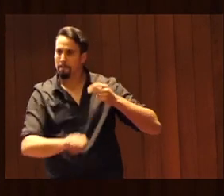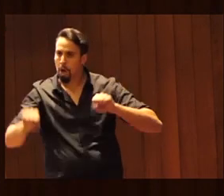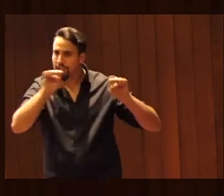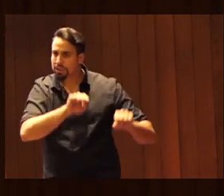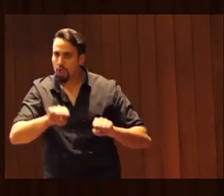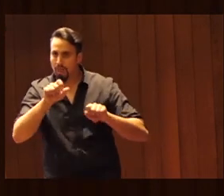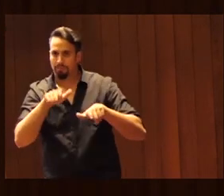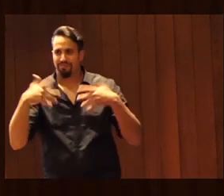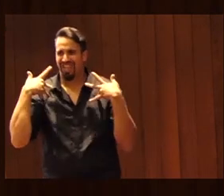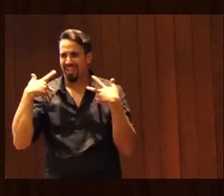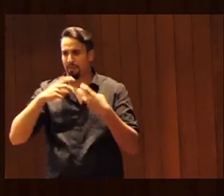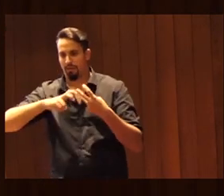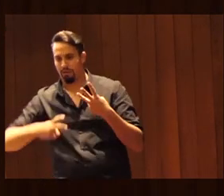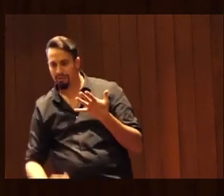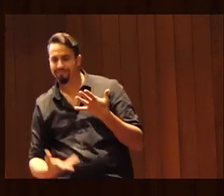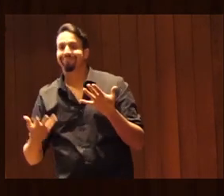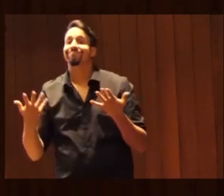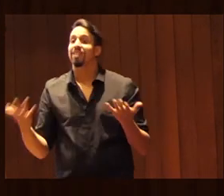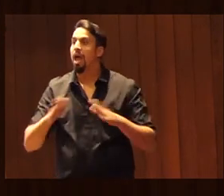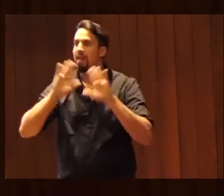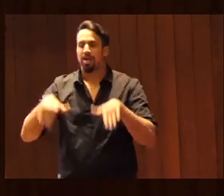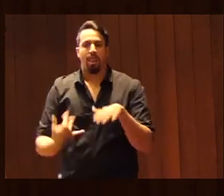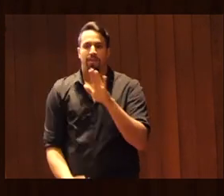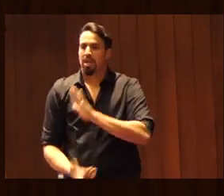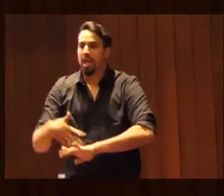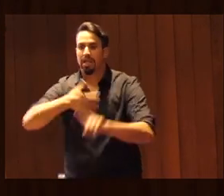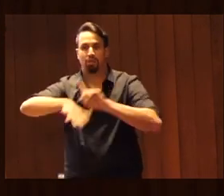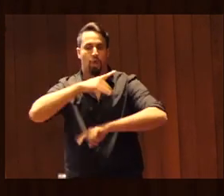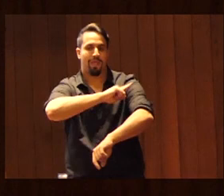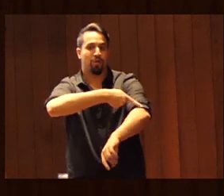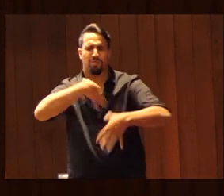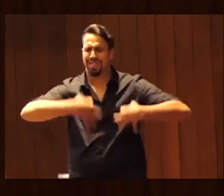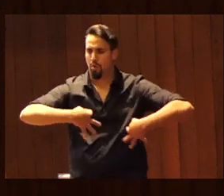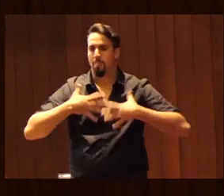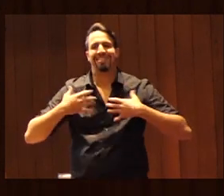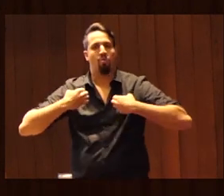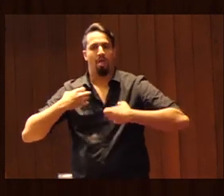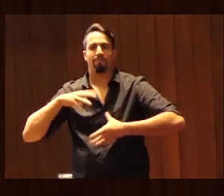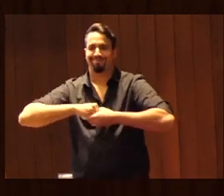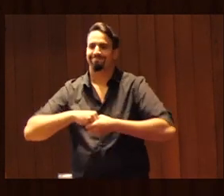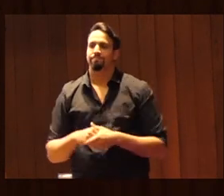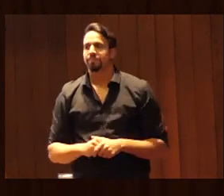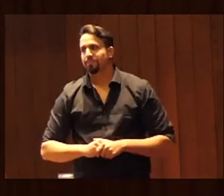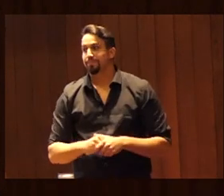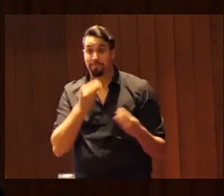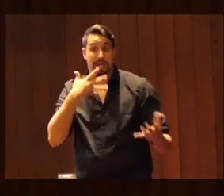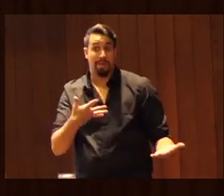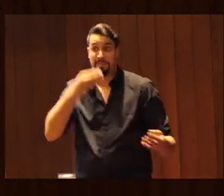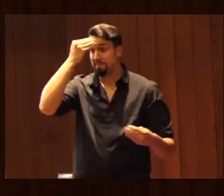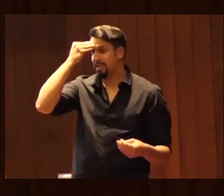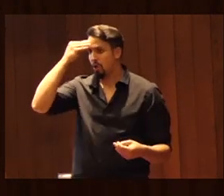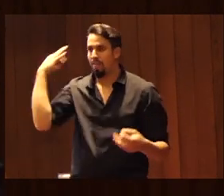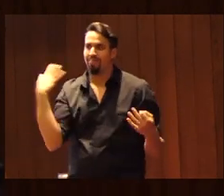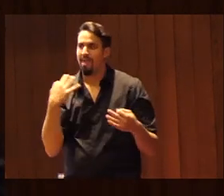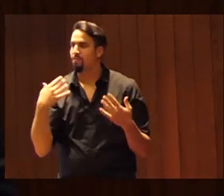etcétera etcétera al fin y al cabo crear entornos deportivos seguros y saludables bien creo que os